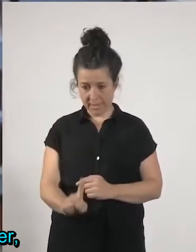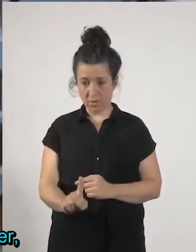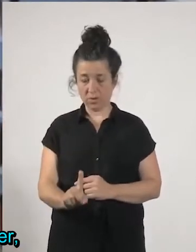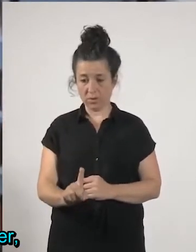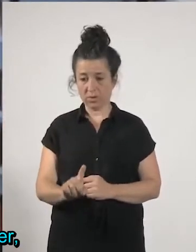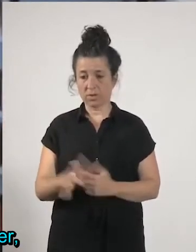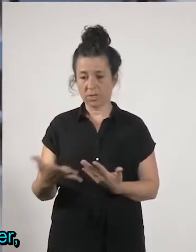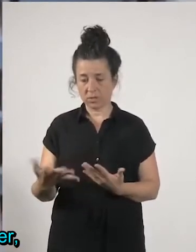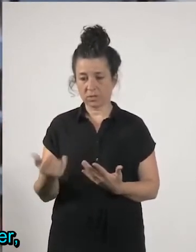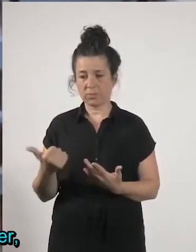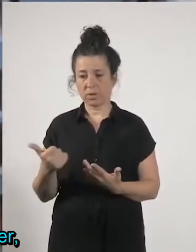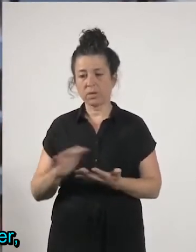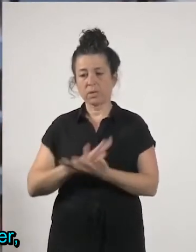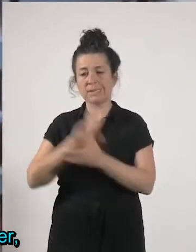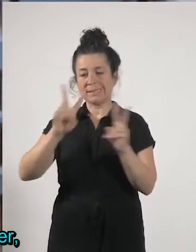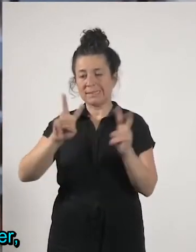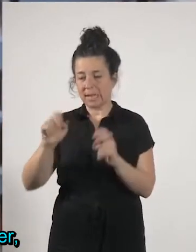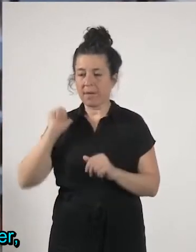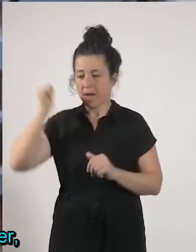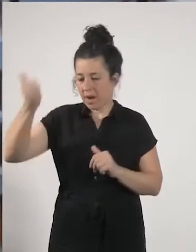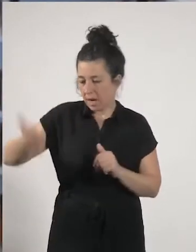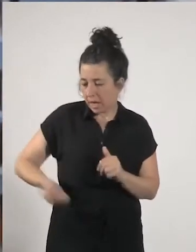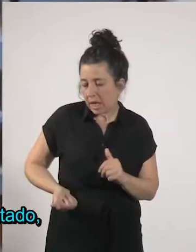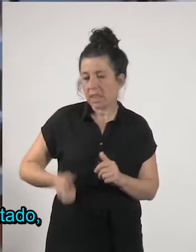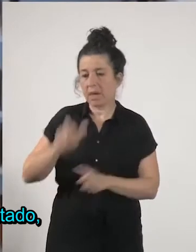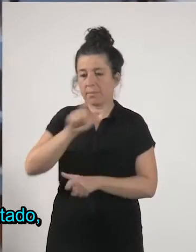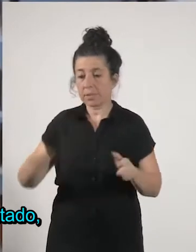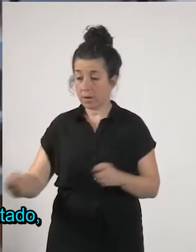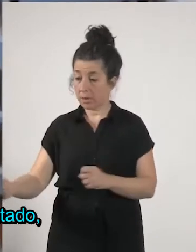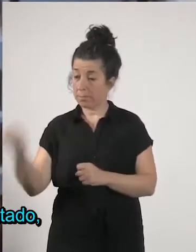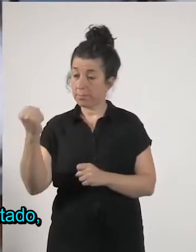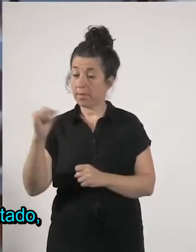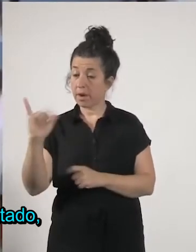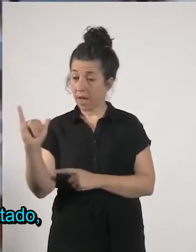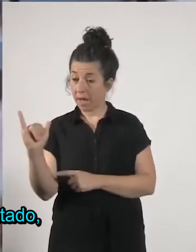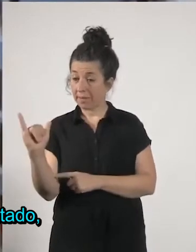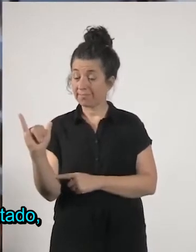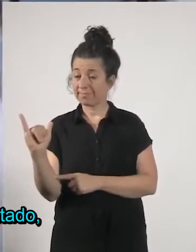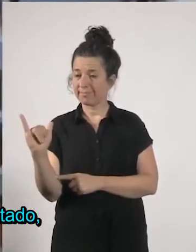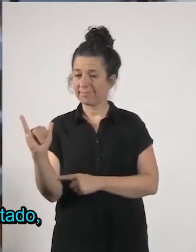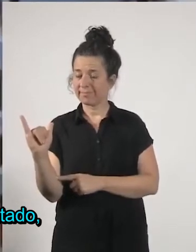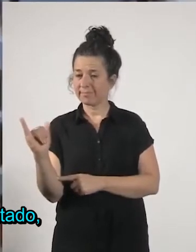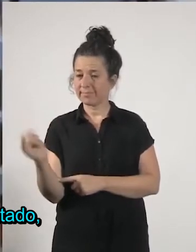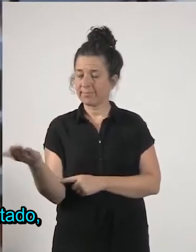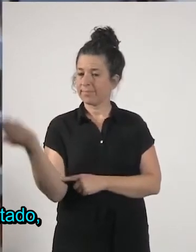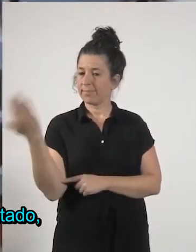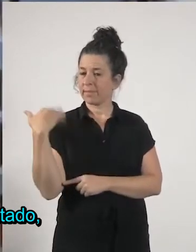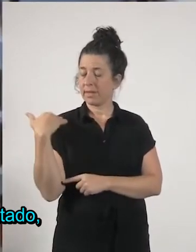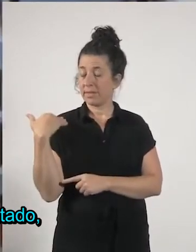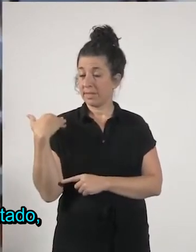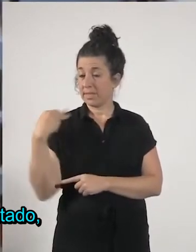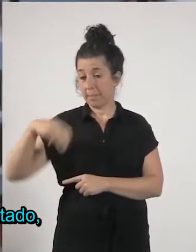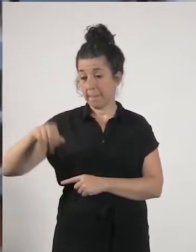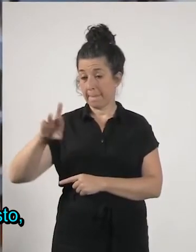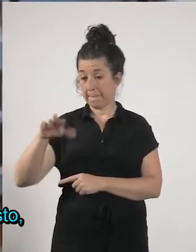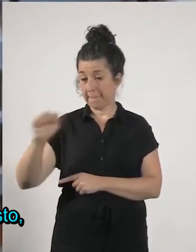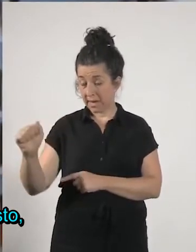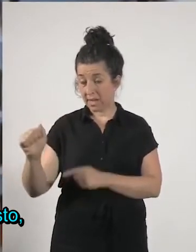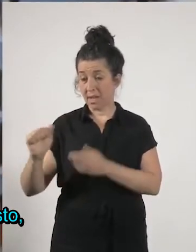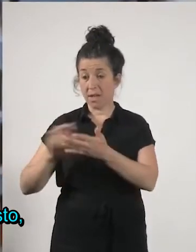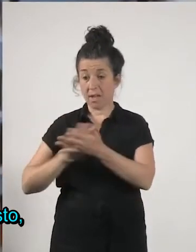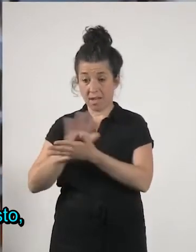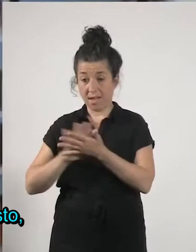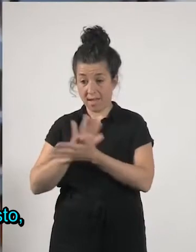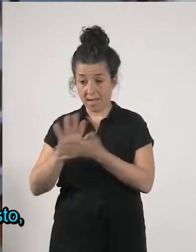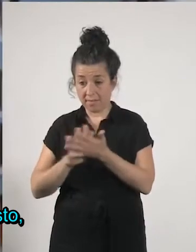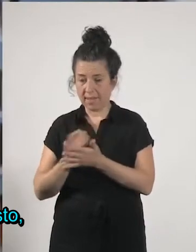la riqueza y de quienes tienen realmente poder yo creo yo que como antes se ha comentado María está comentando el tema de las